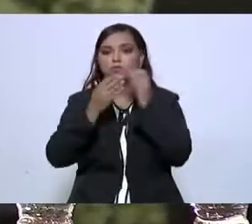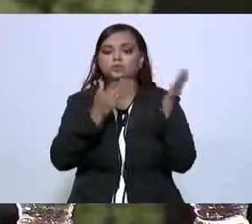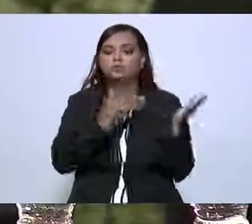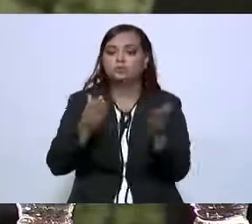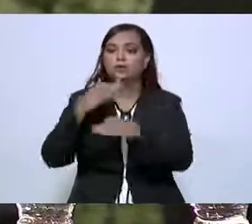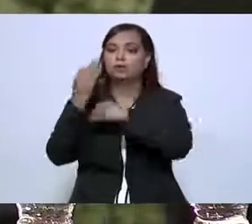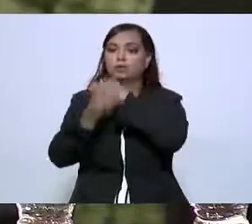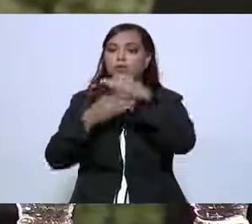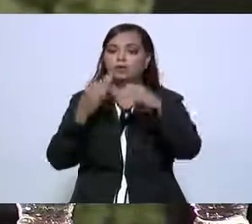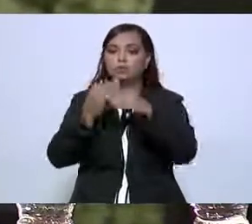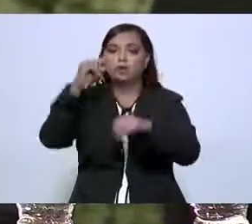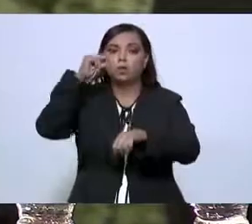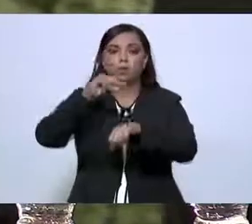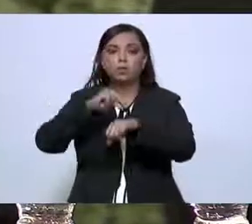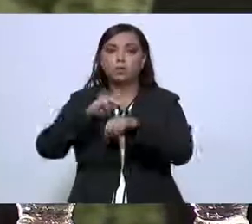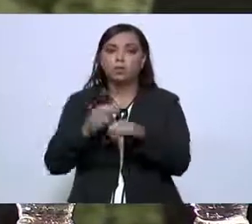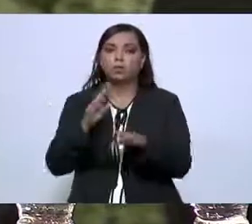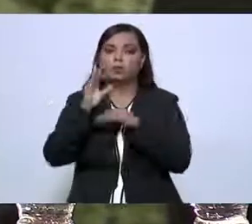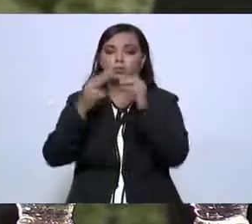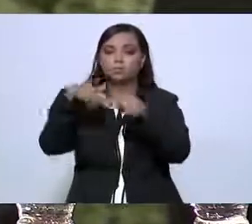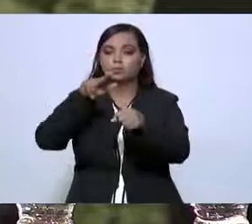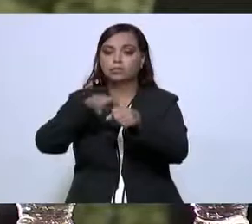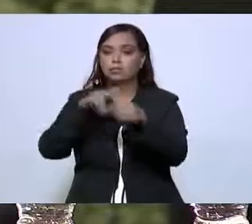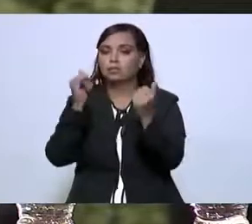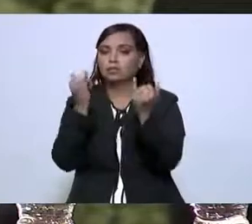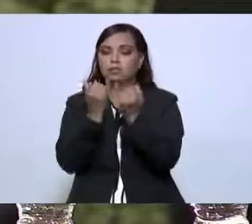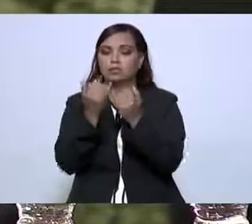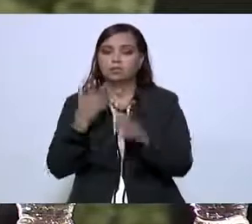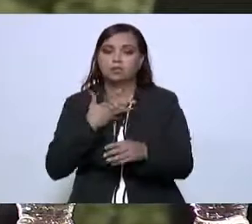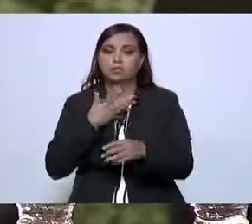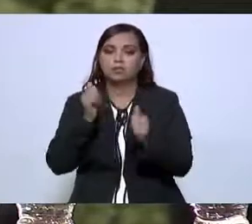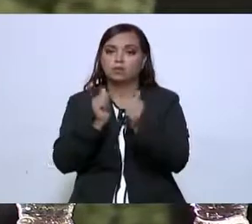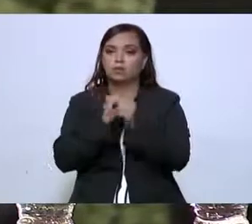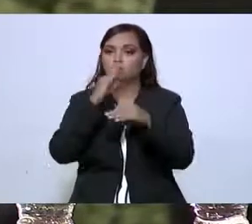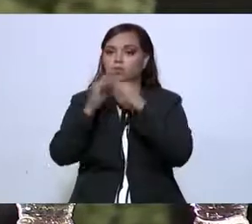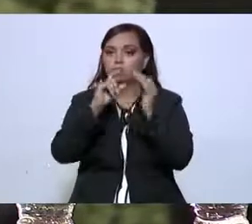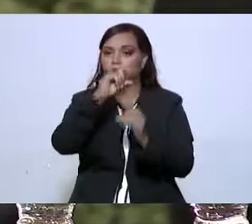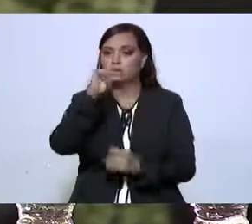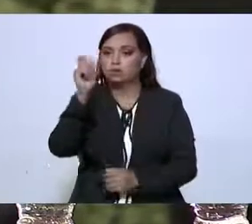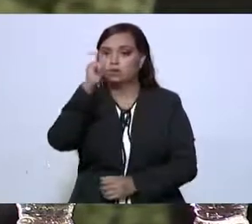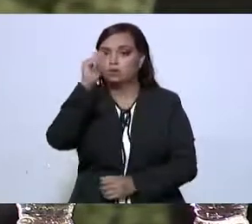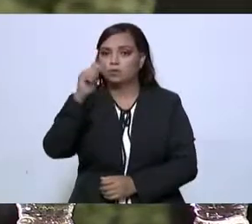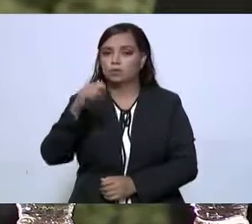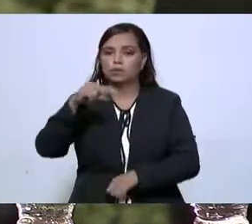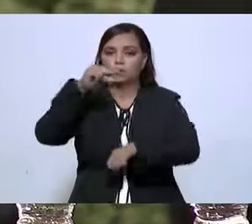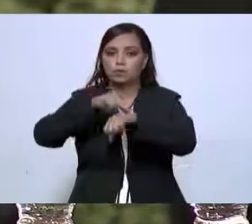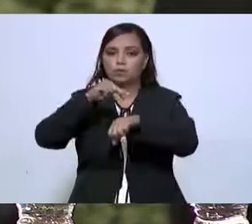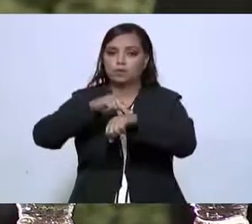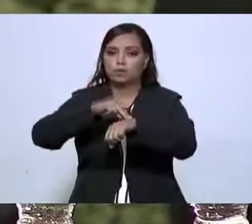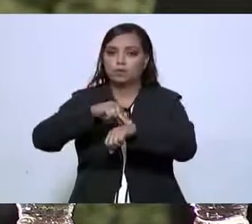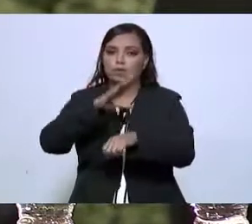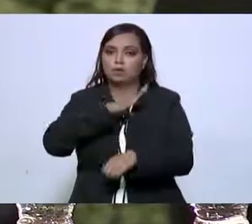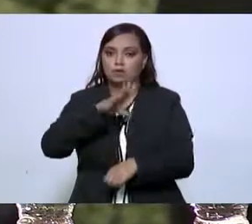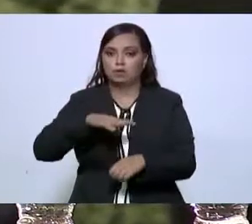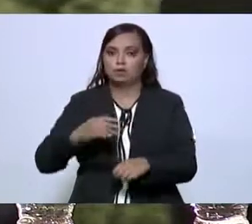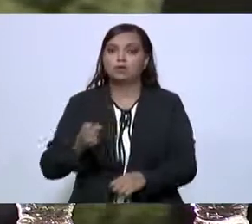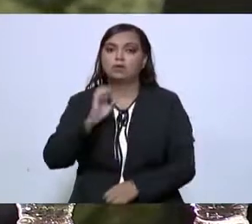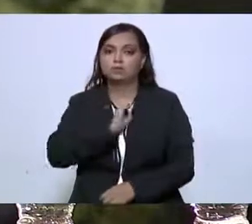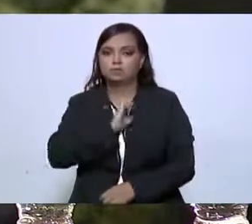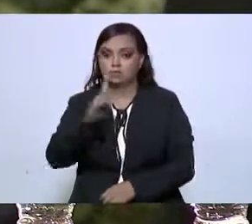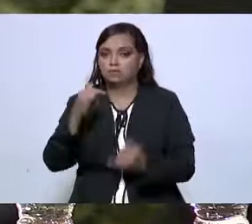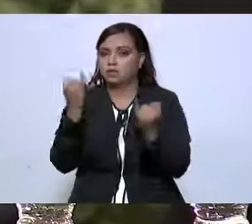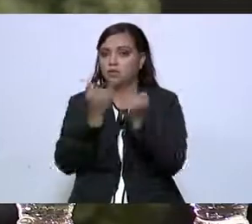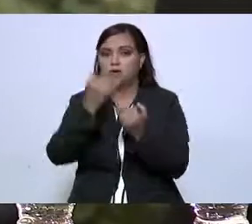unidad médica y contar con 100% de médicos generales, especialistas y enfermeras